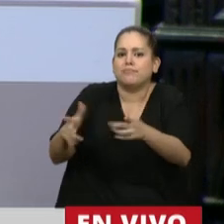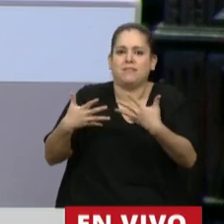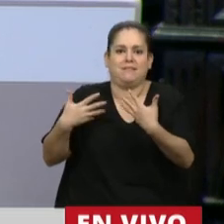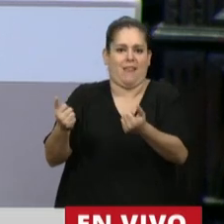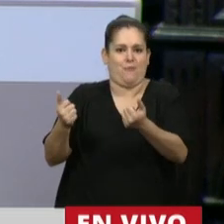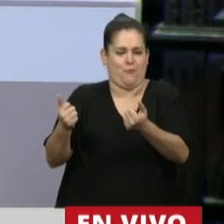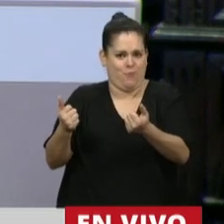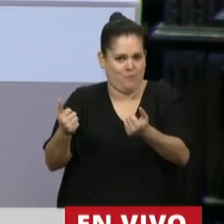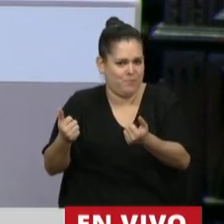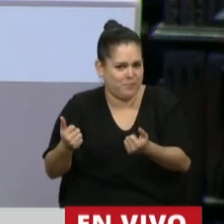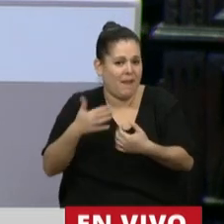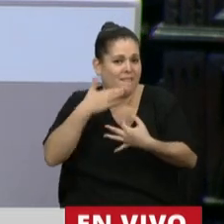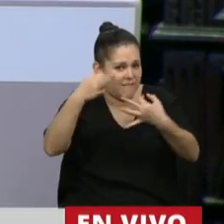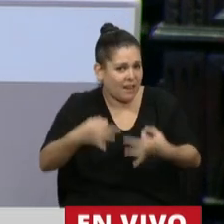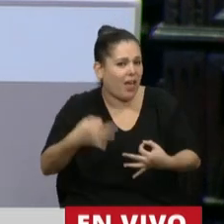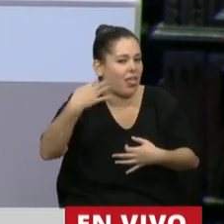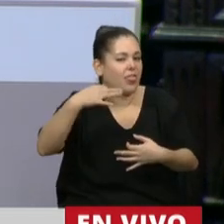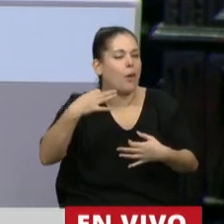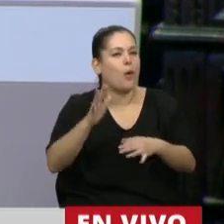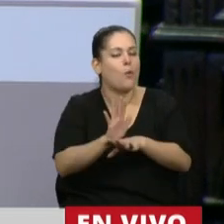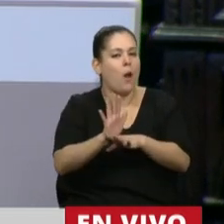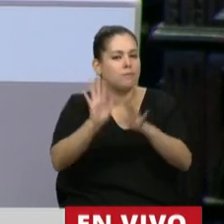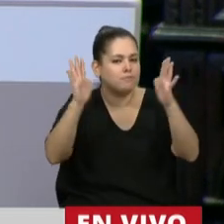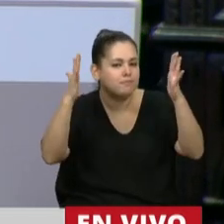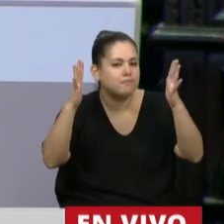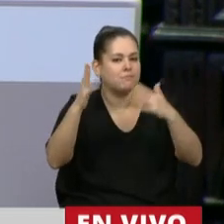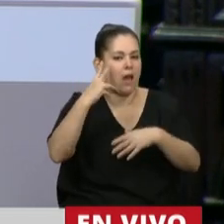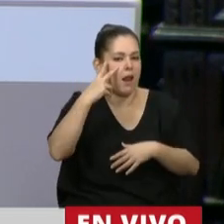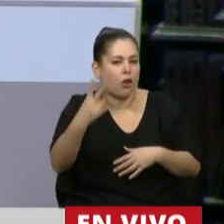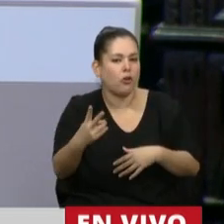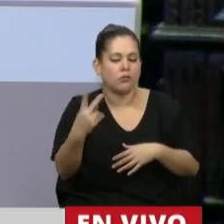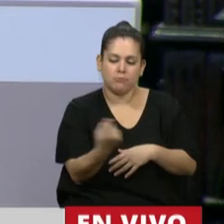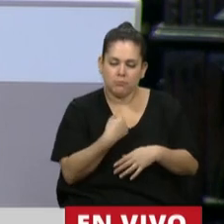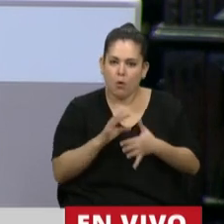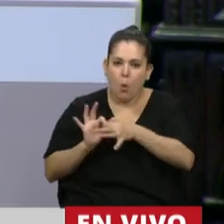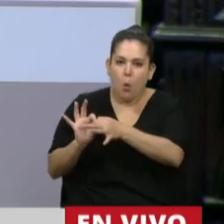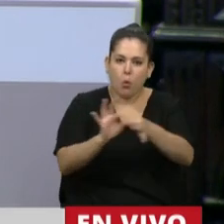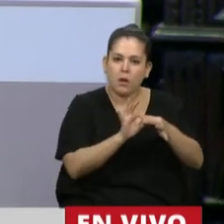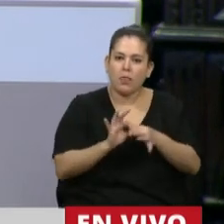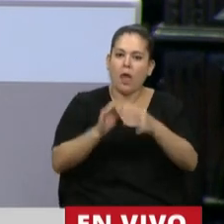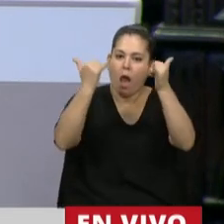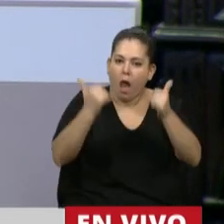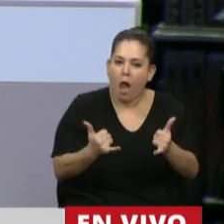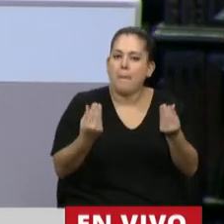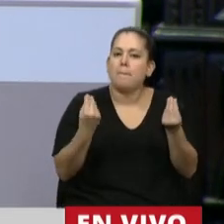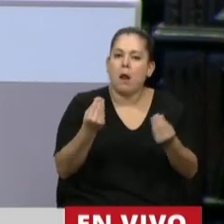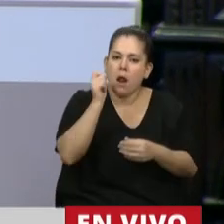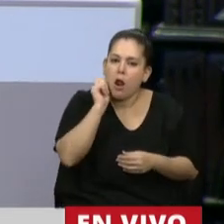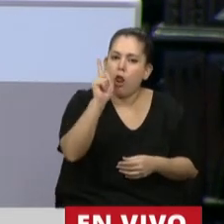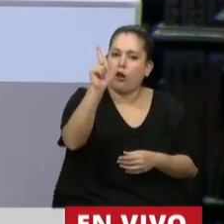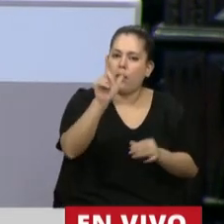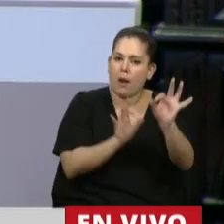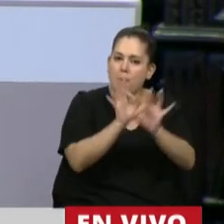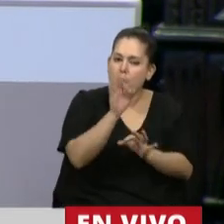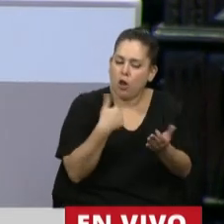que aplaudir y hay que reconocer la unidad que hemos tenido en poder lograr este